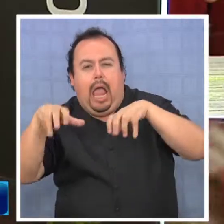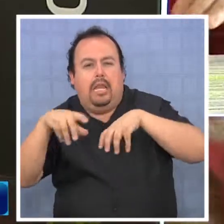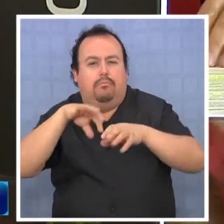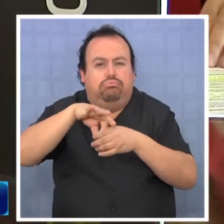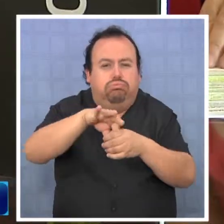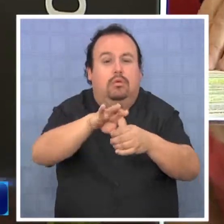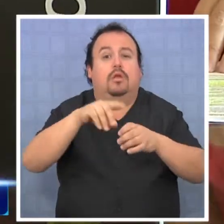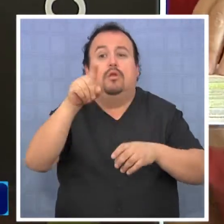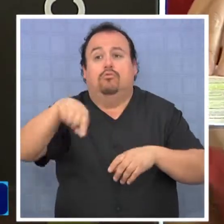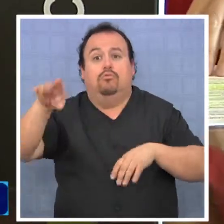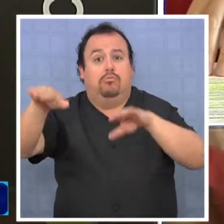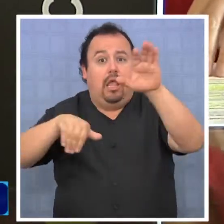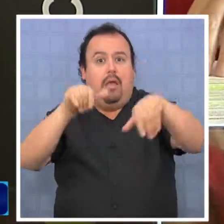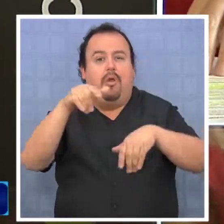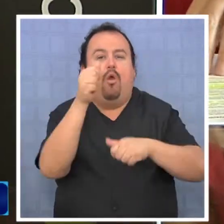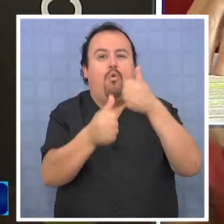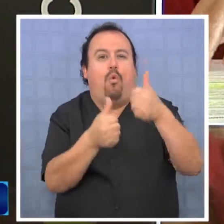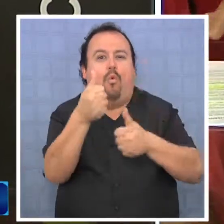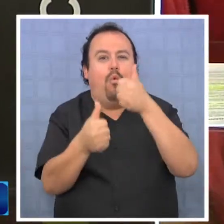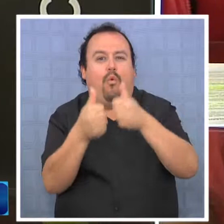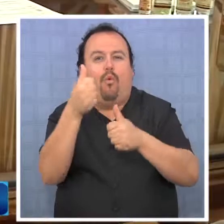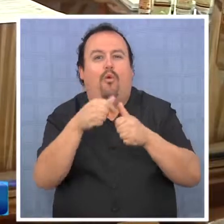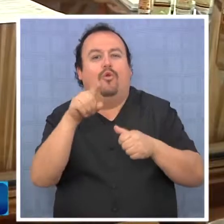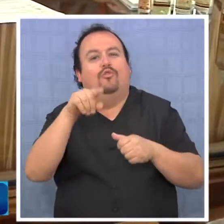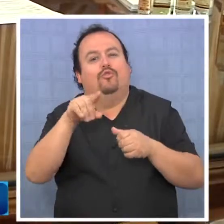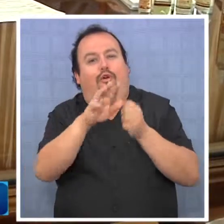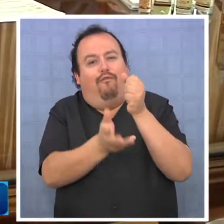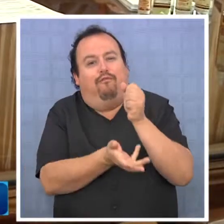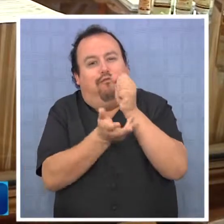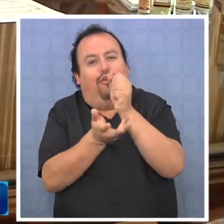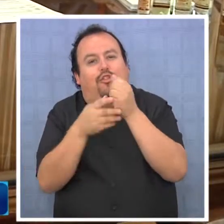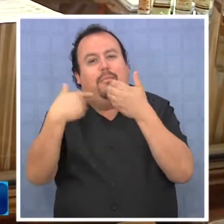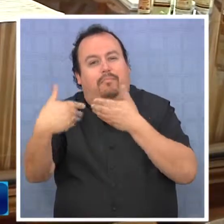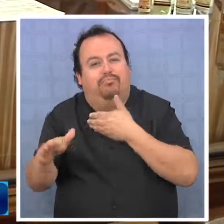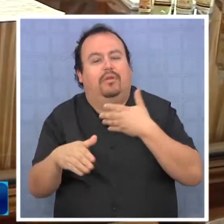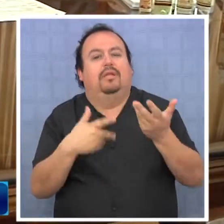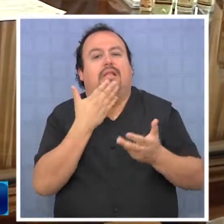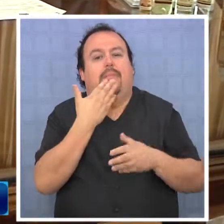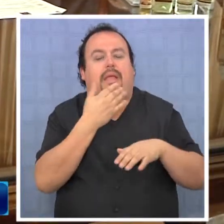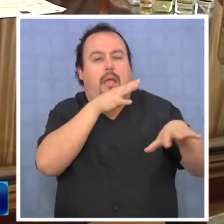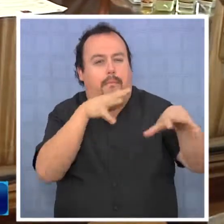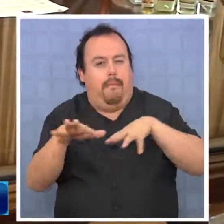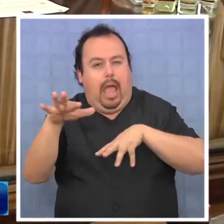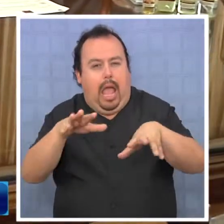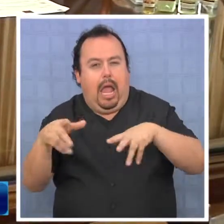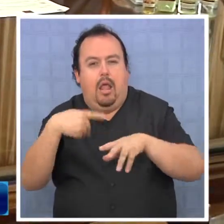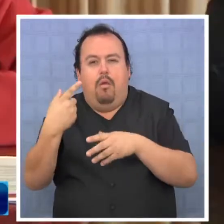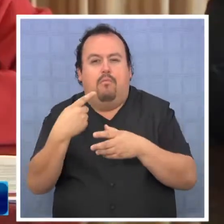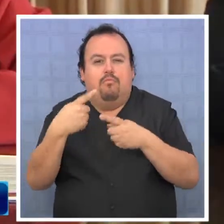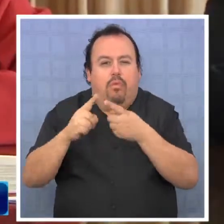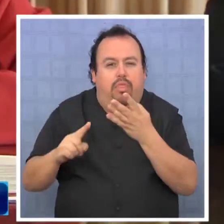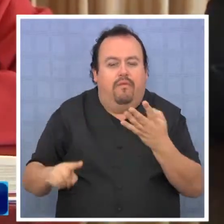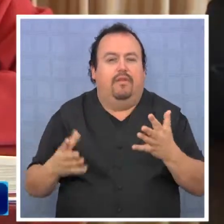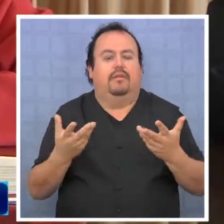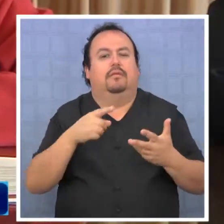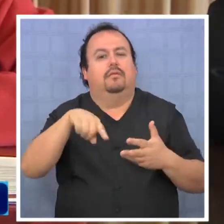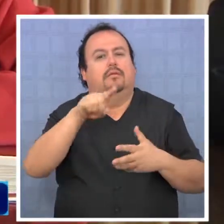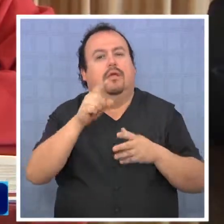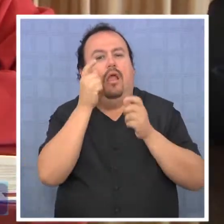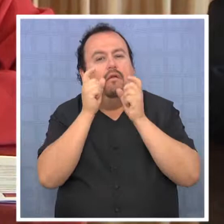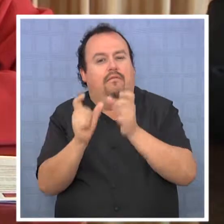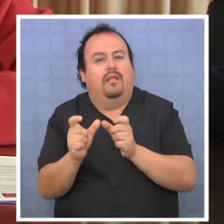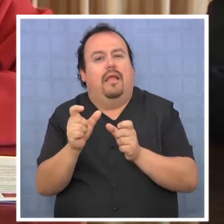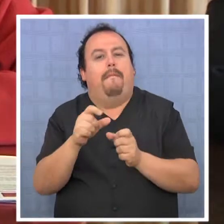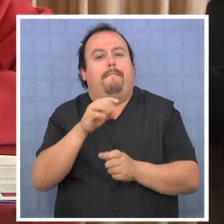a postular a los recursos que ofrece el Fondo Silboagropecuario y de Productos del Mar. La gestión es canalizada